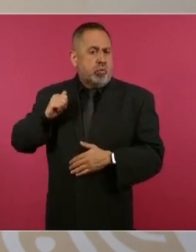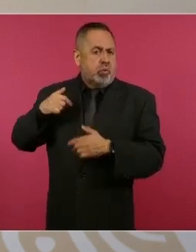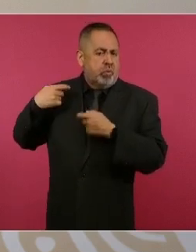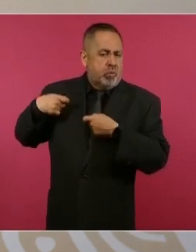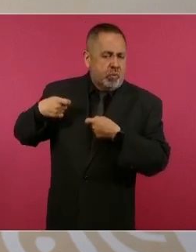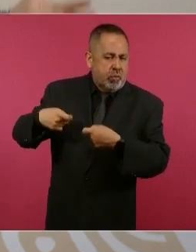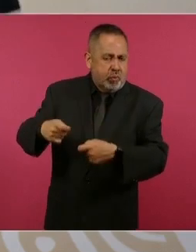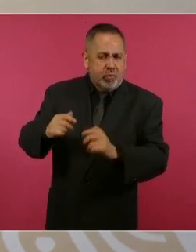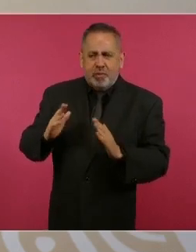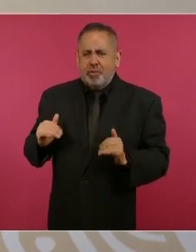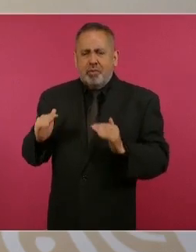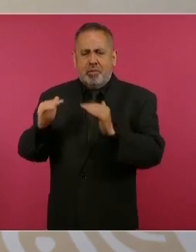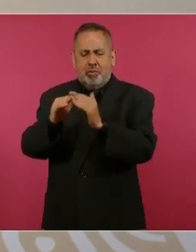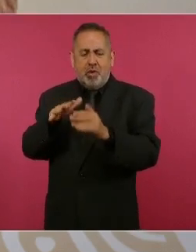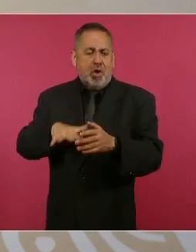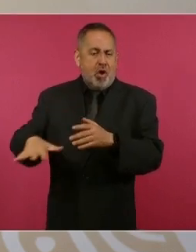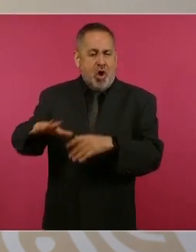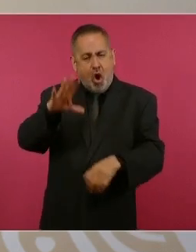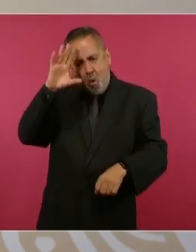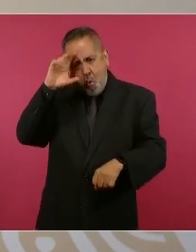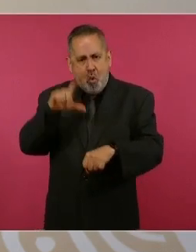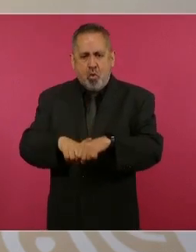de la gran cultura maya.